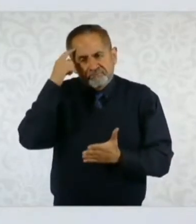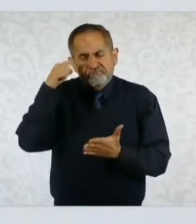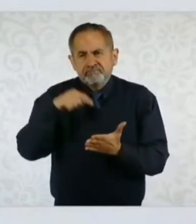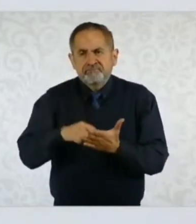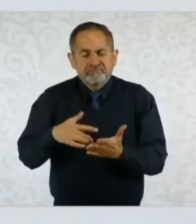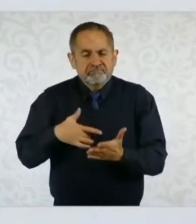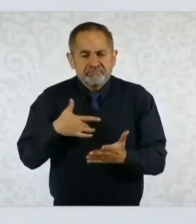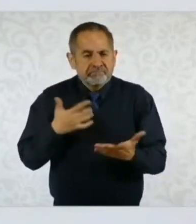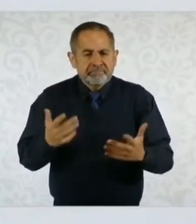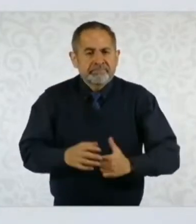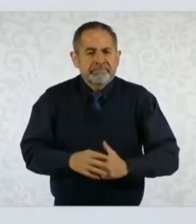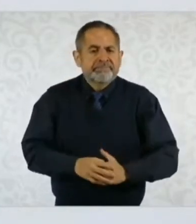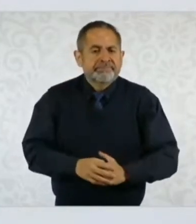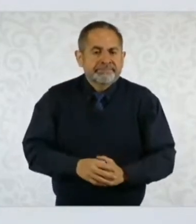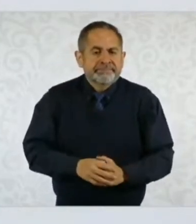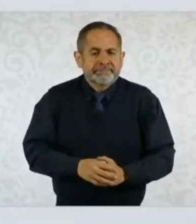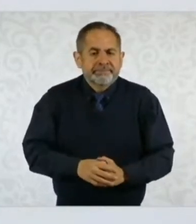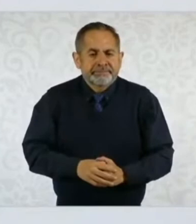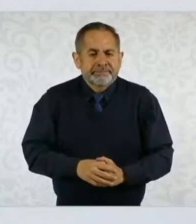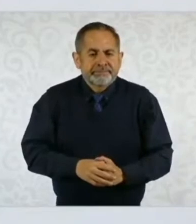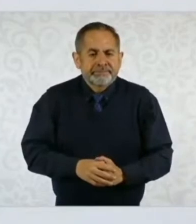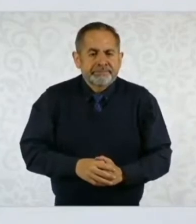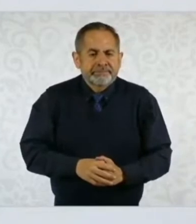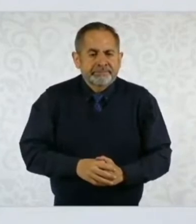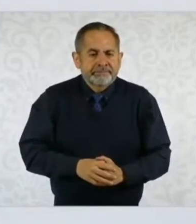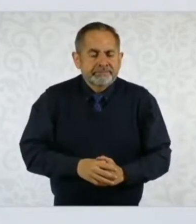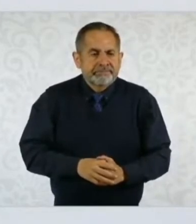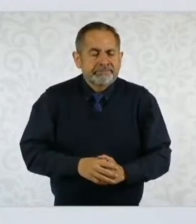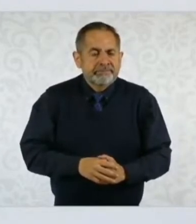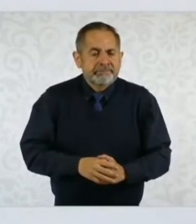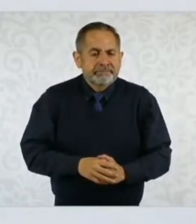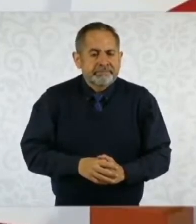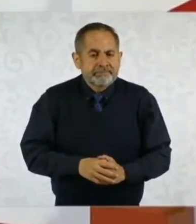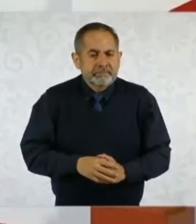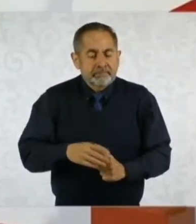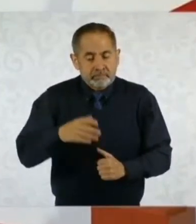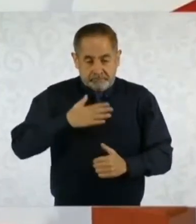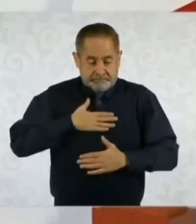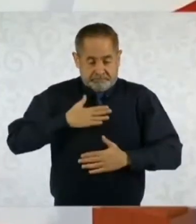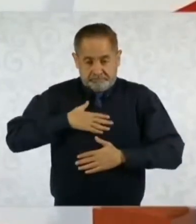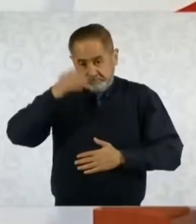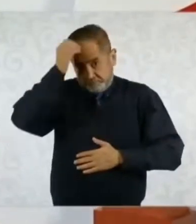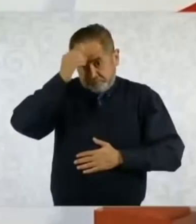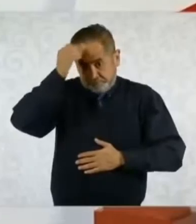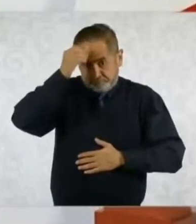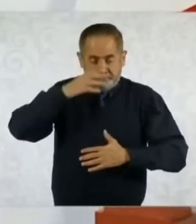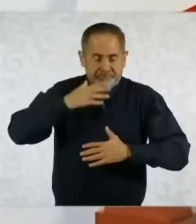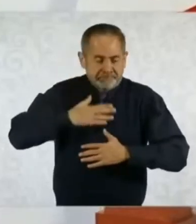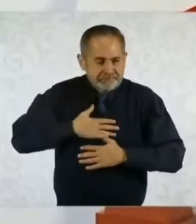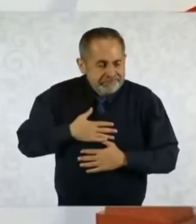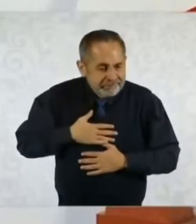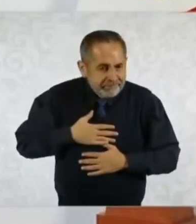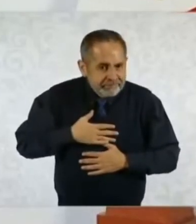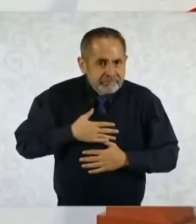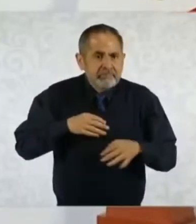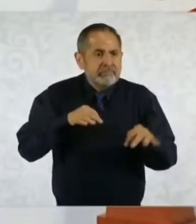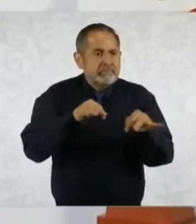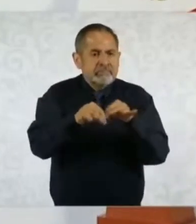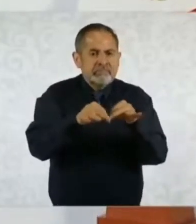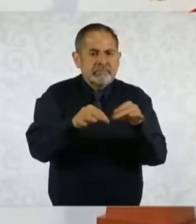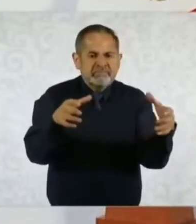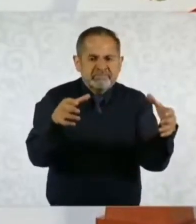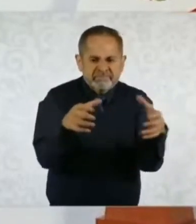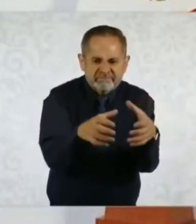se abandonó un poco, esa es mi opinión personal, el trabajo colectivo,